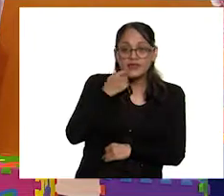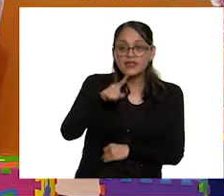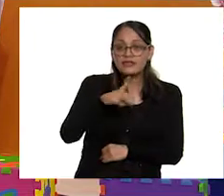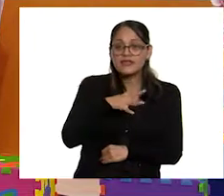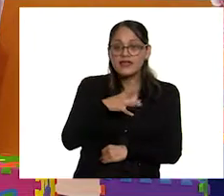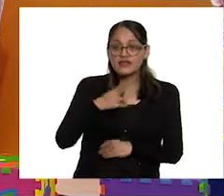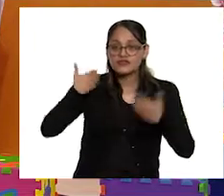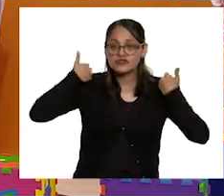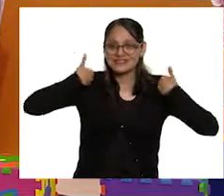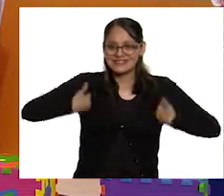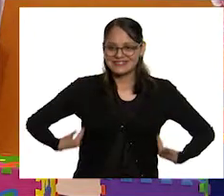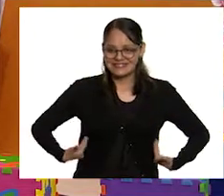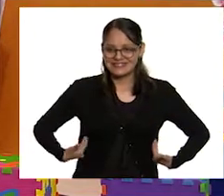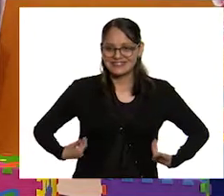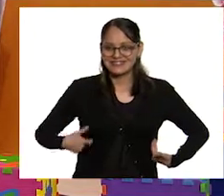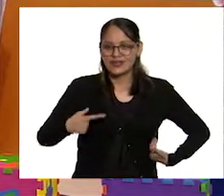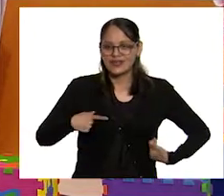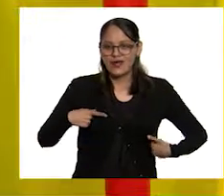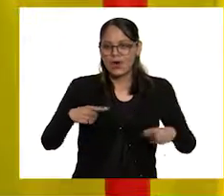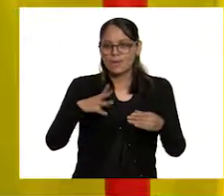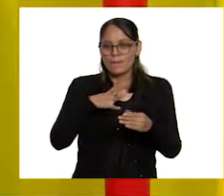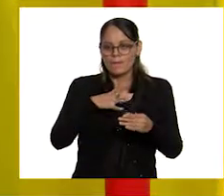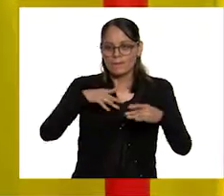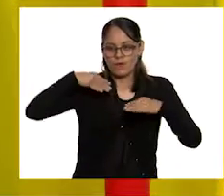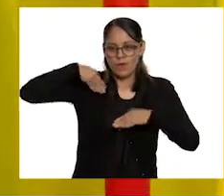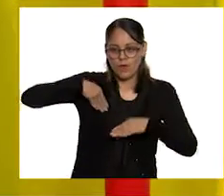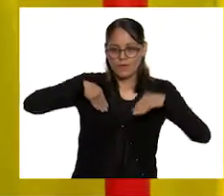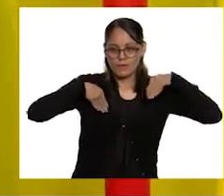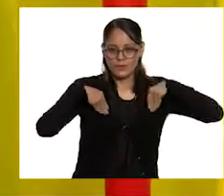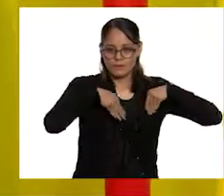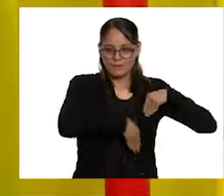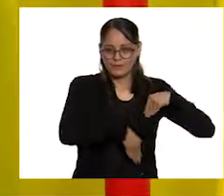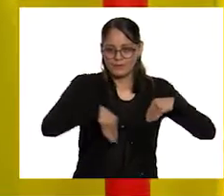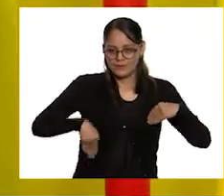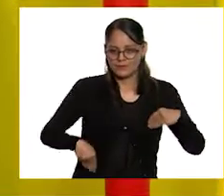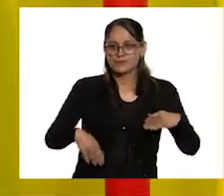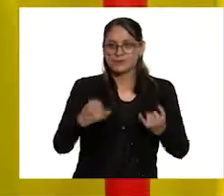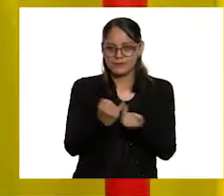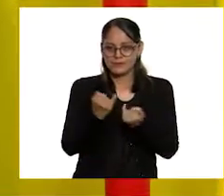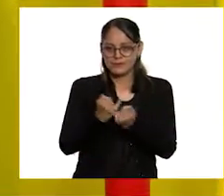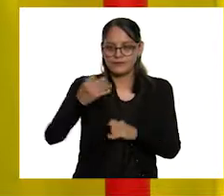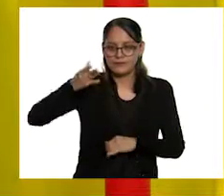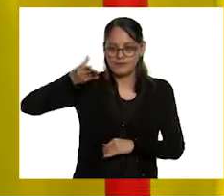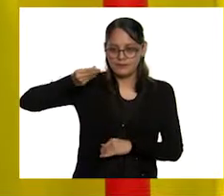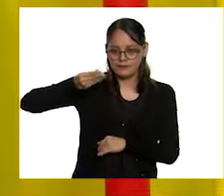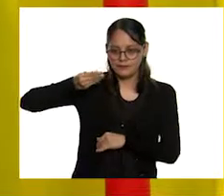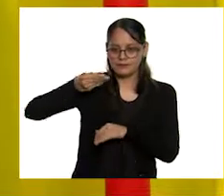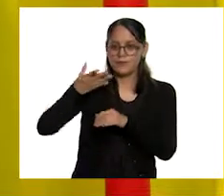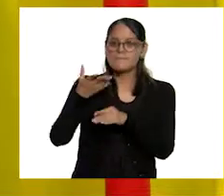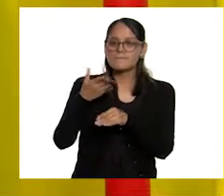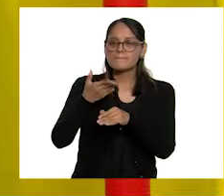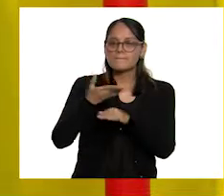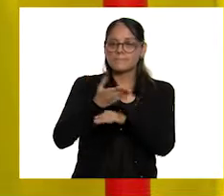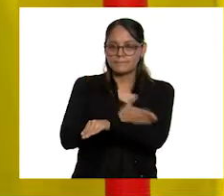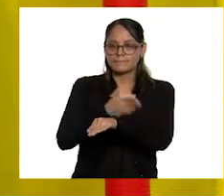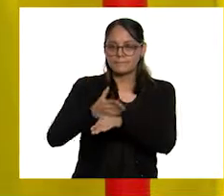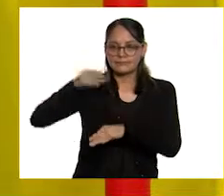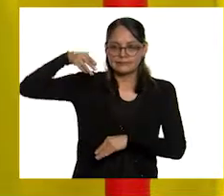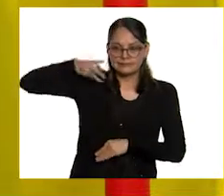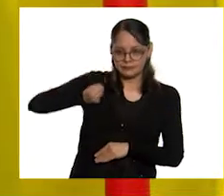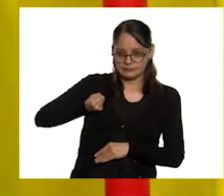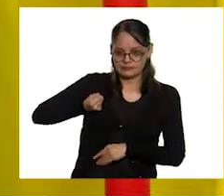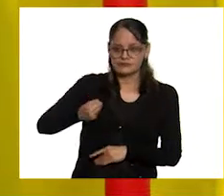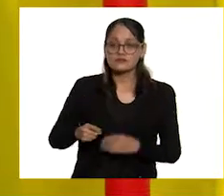con muchas bolsas, en donde traen pinzas de madera, tarjetas de memoria,